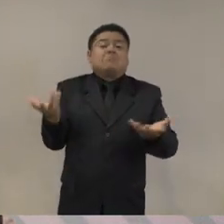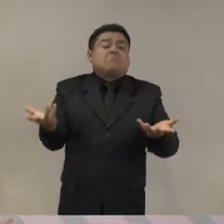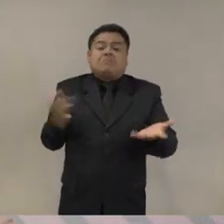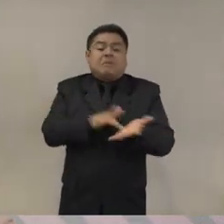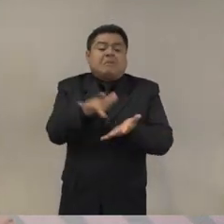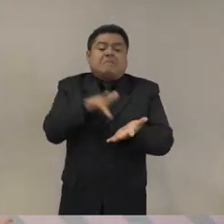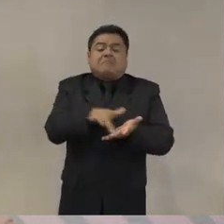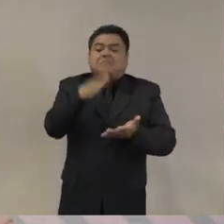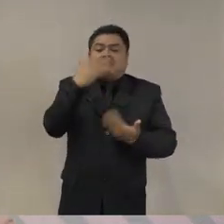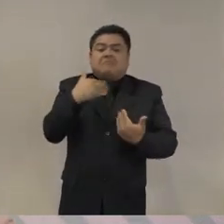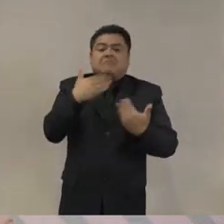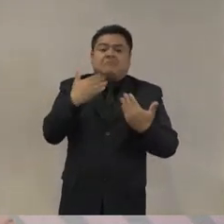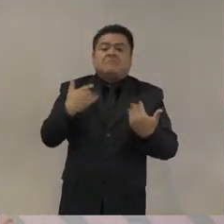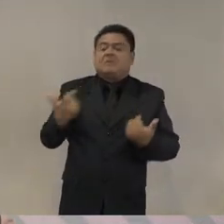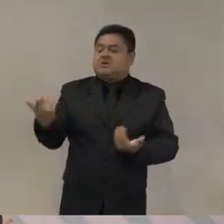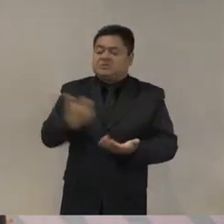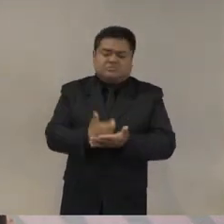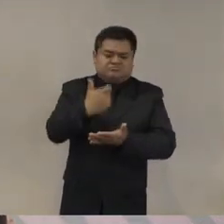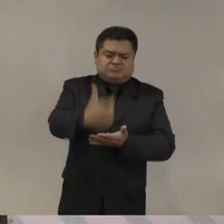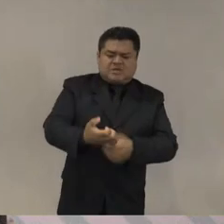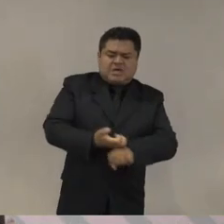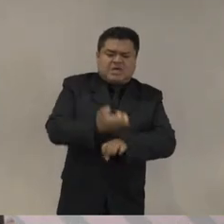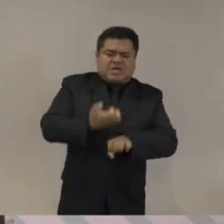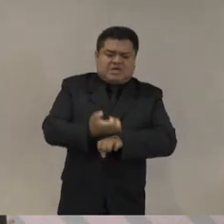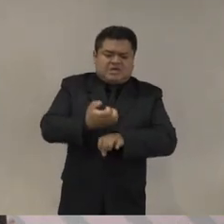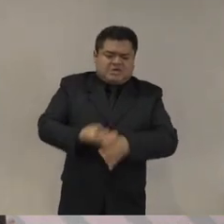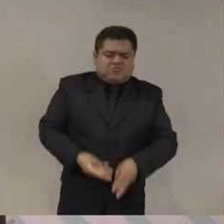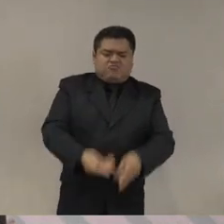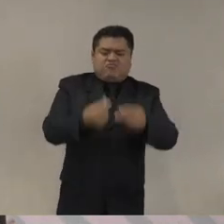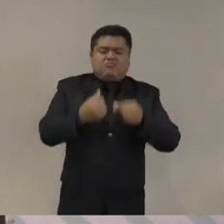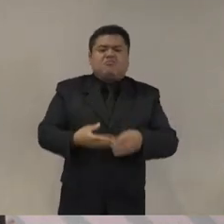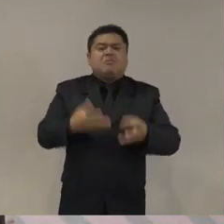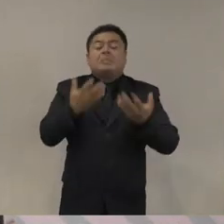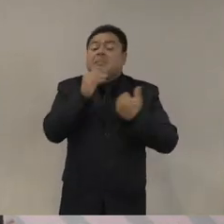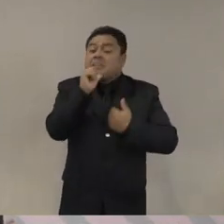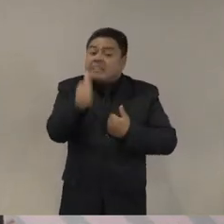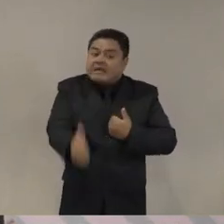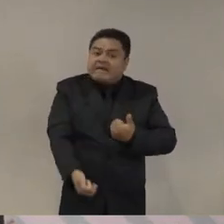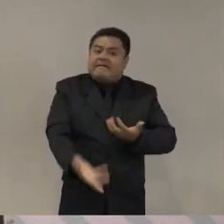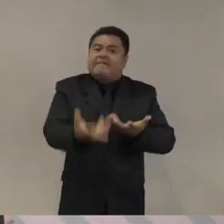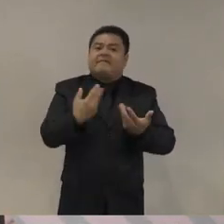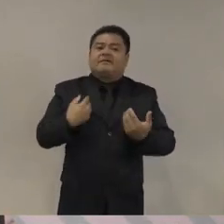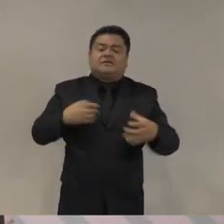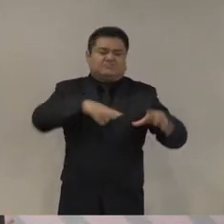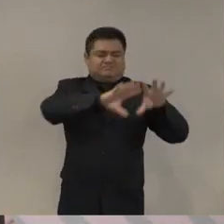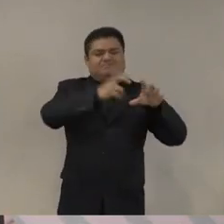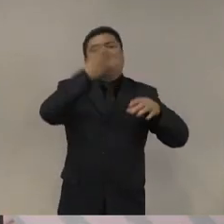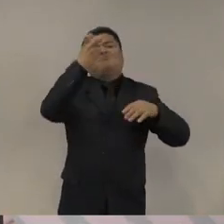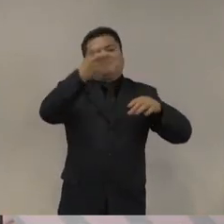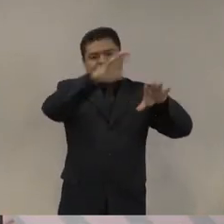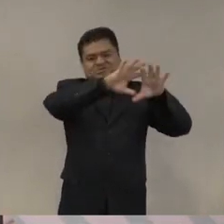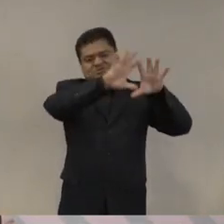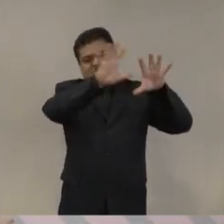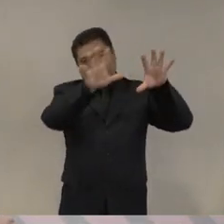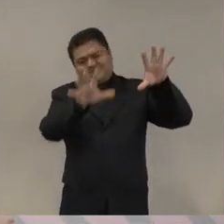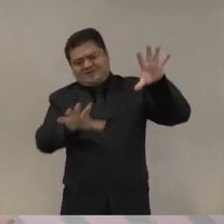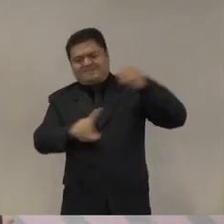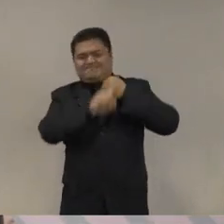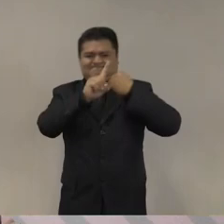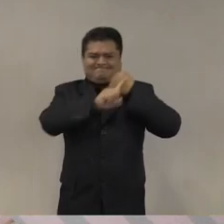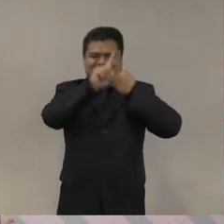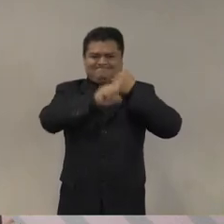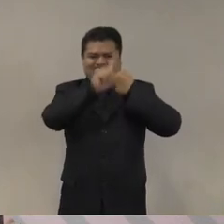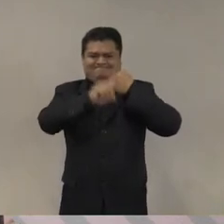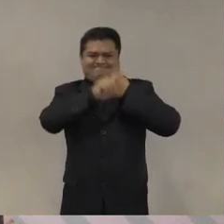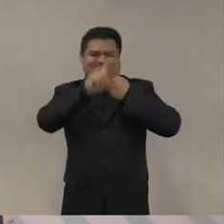estados entonces sí se estaba dando un contexto a nivel nacional de una crisis de seguridad pública efectivamente la comarca